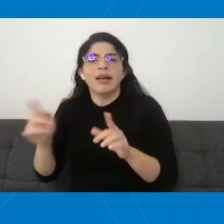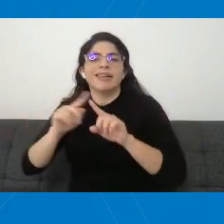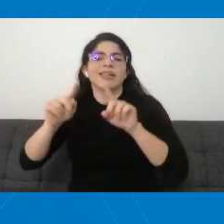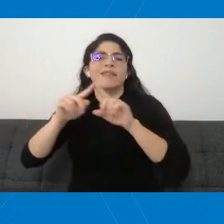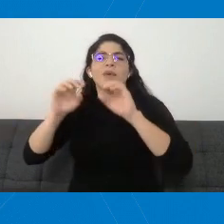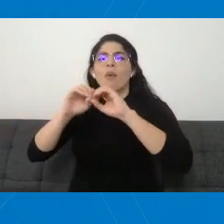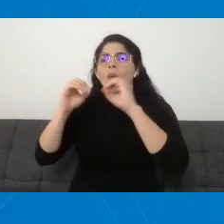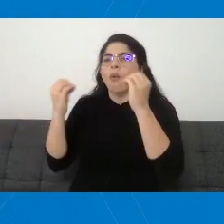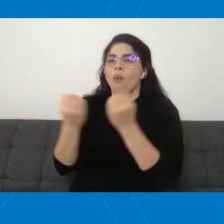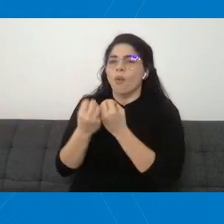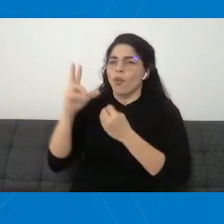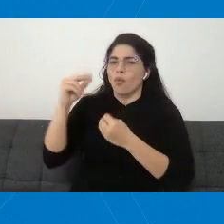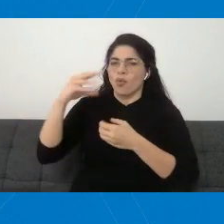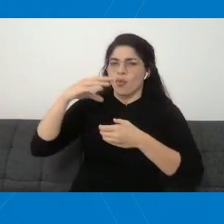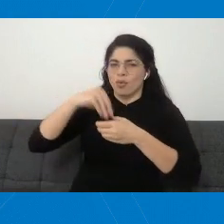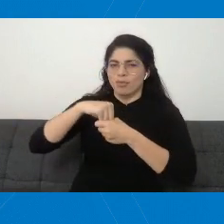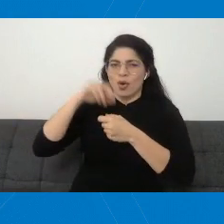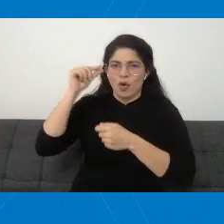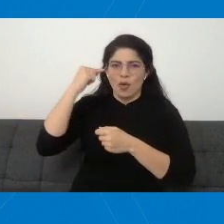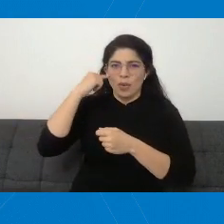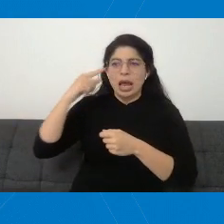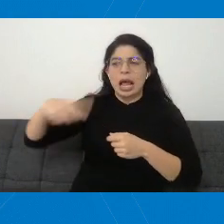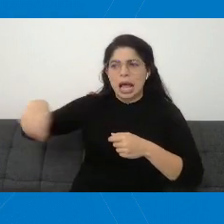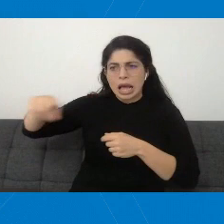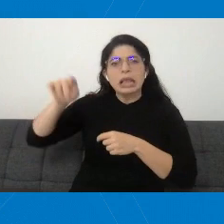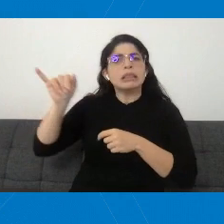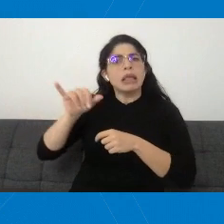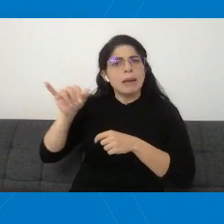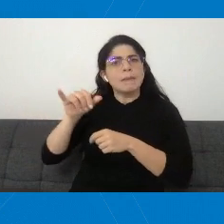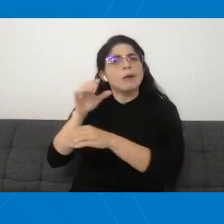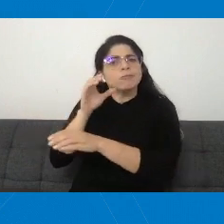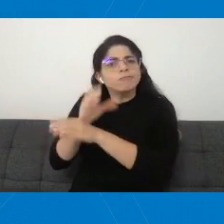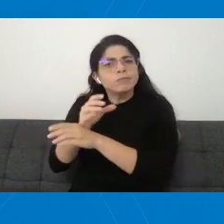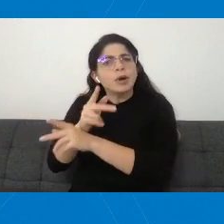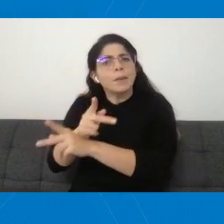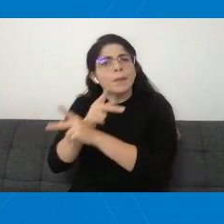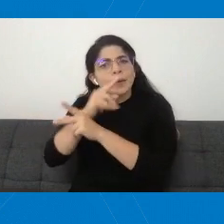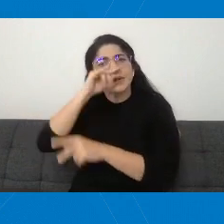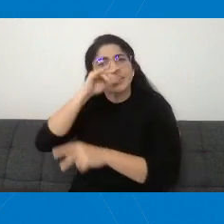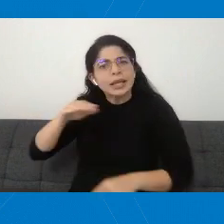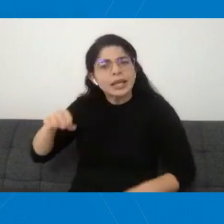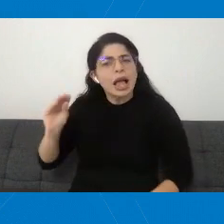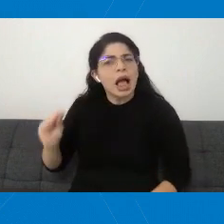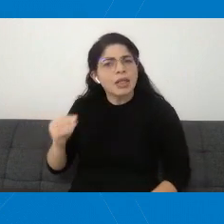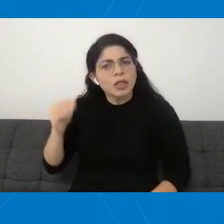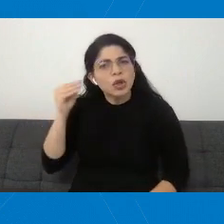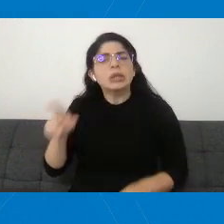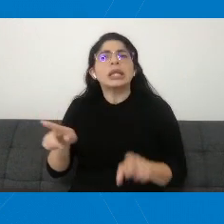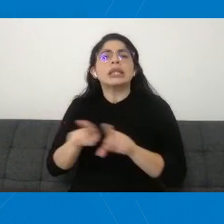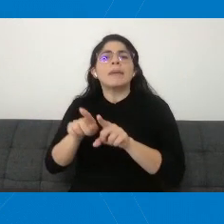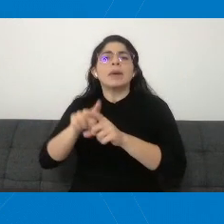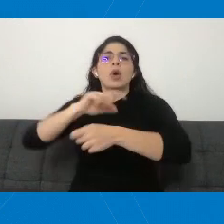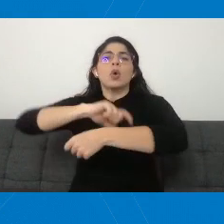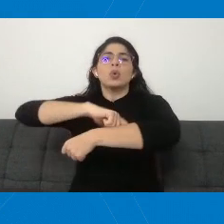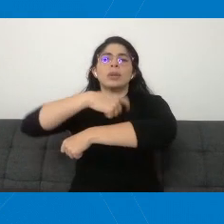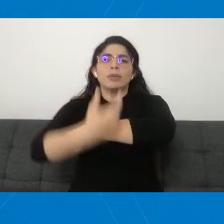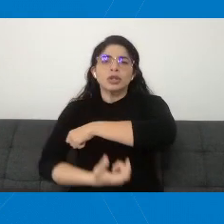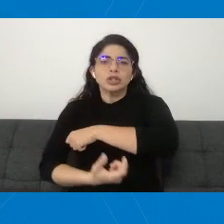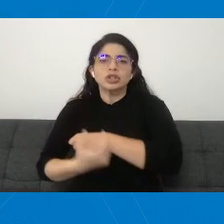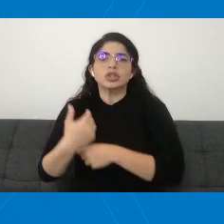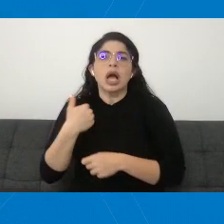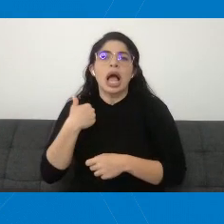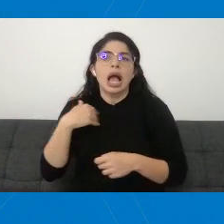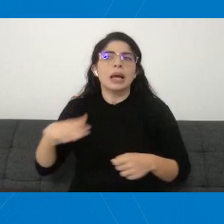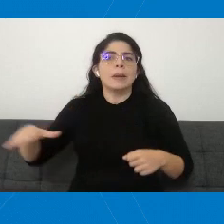gubernamentales que se encargan de la protección de la niñez y la adolescencia, igualmente las juntas de protección que existen a lo largo y ancho del